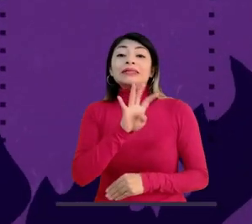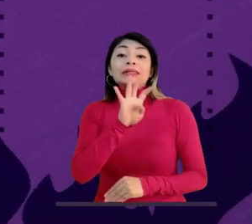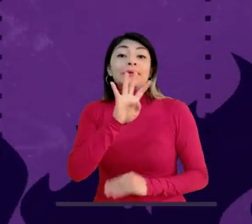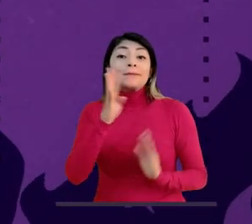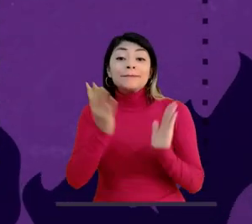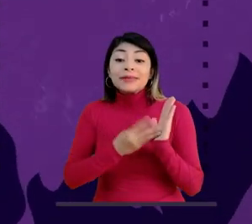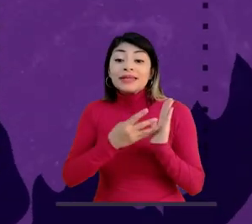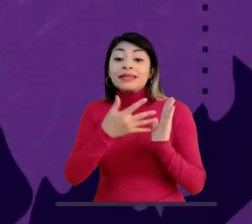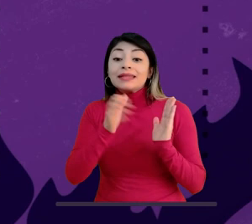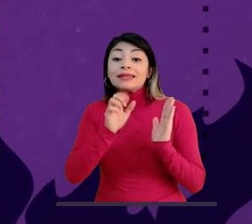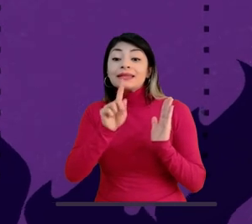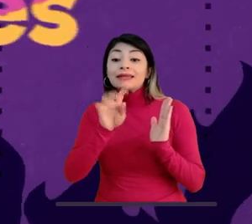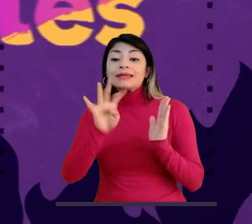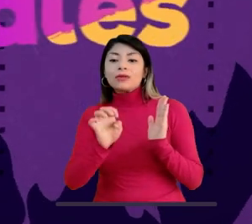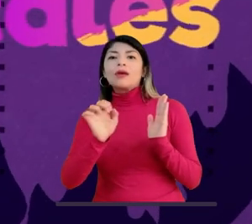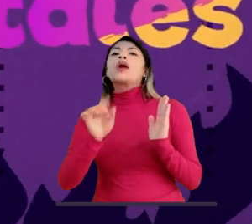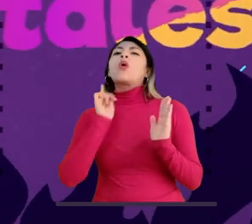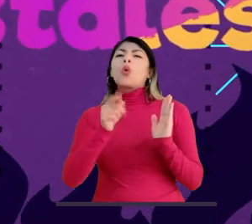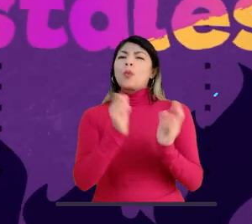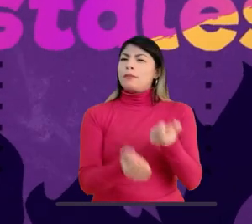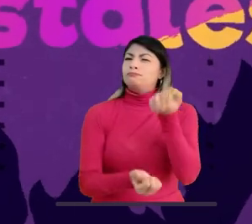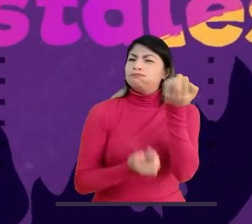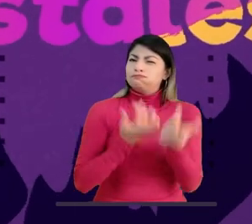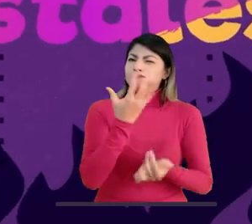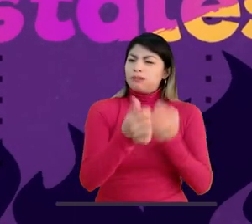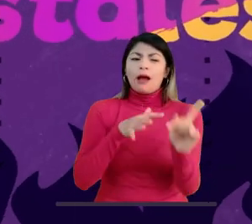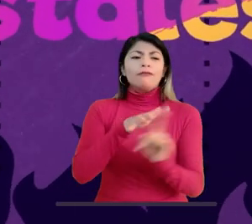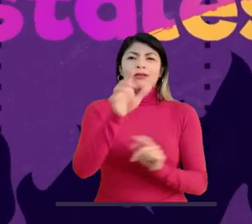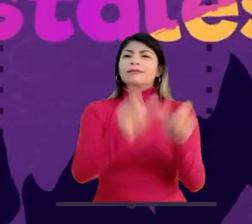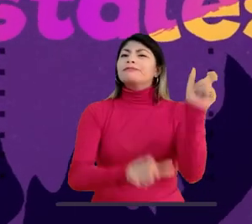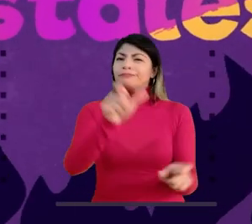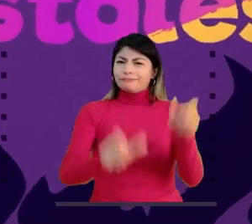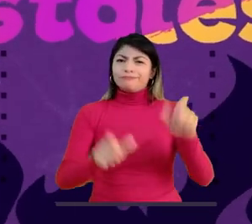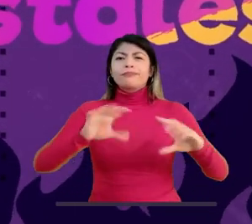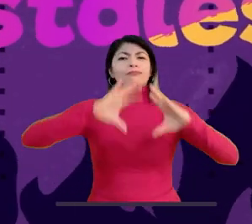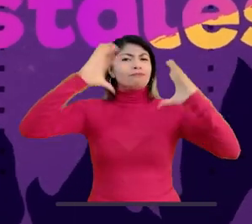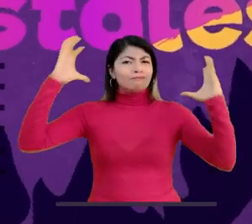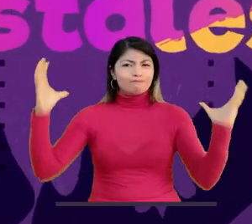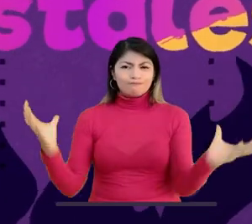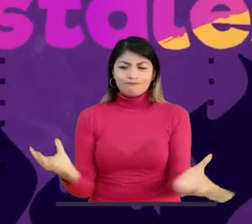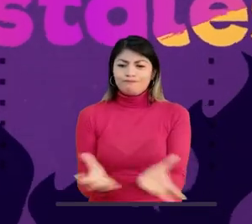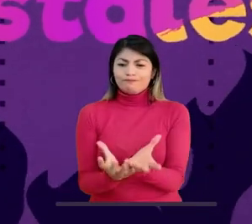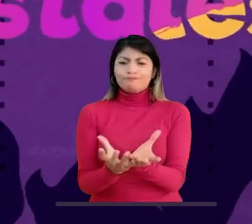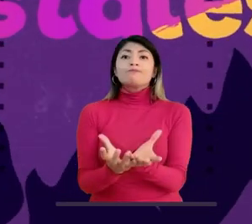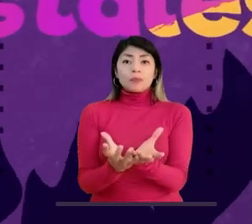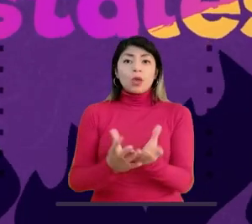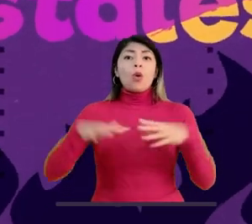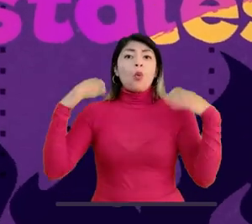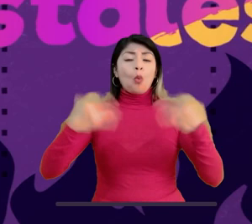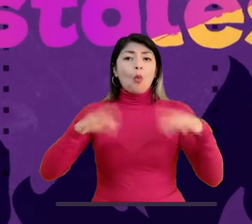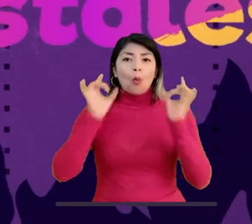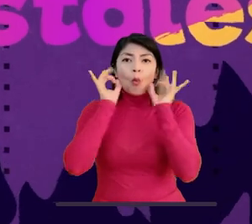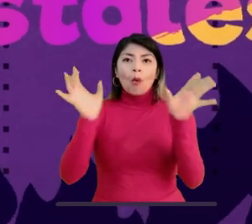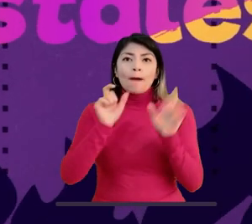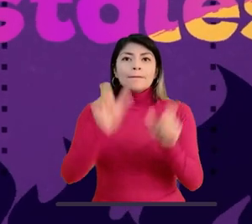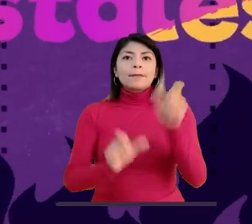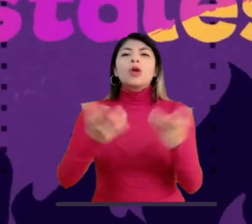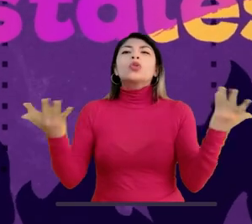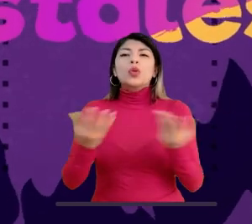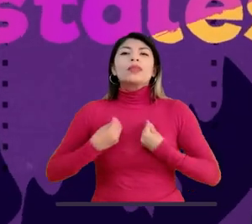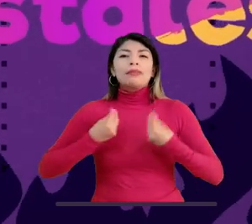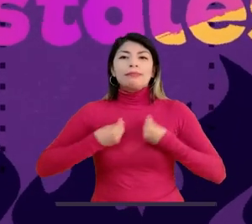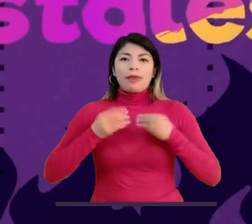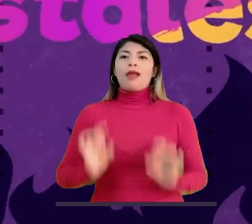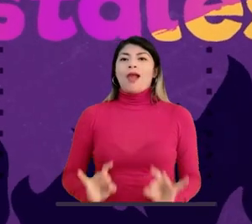,569 personas se vieron afectadas por incendios forestales en todo el mundo. La mayoría de estas personas